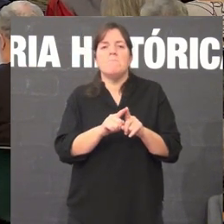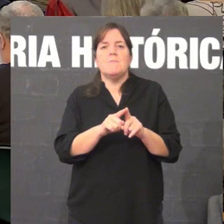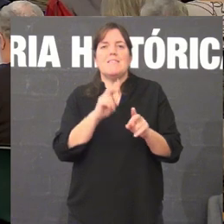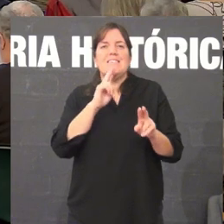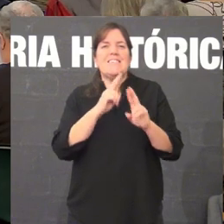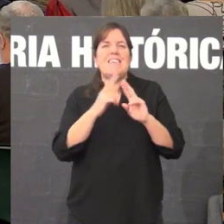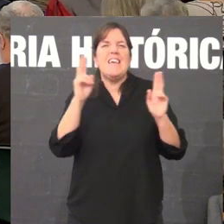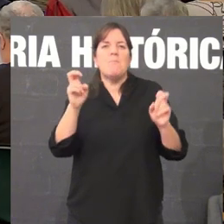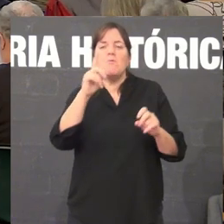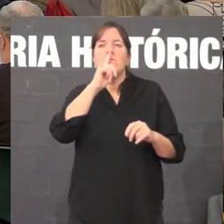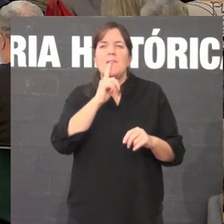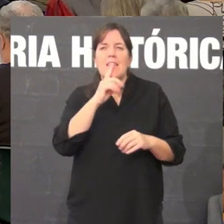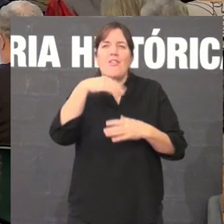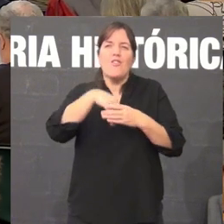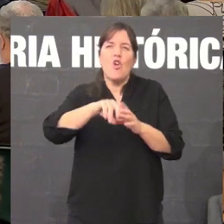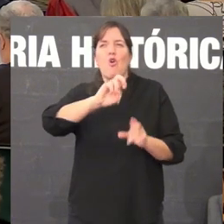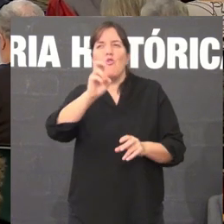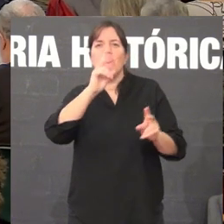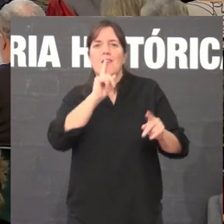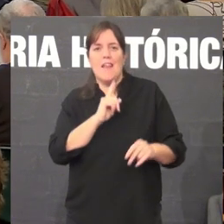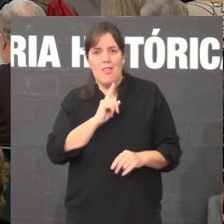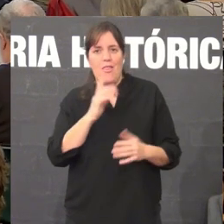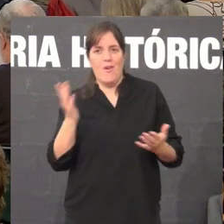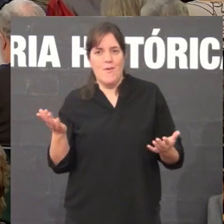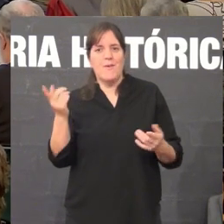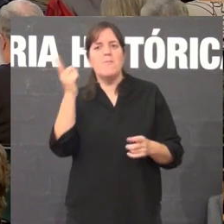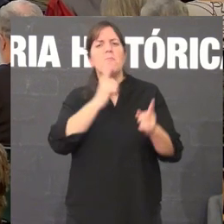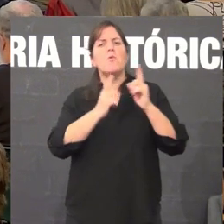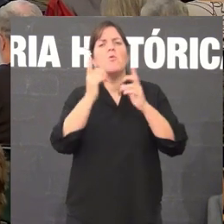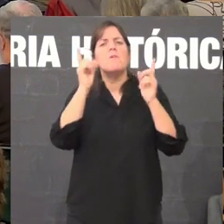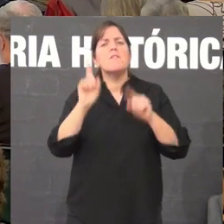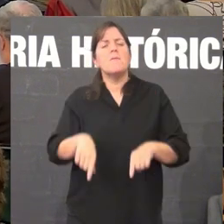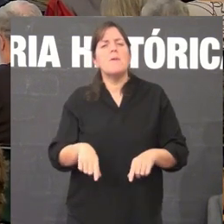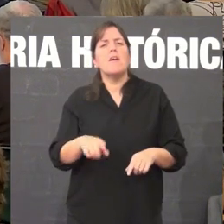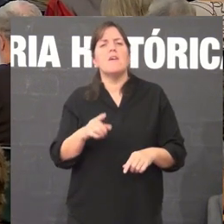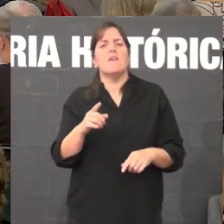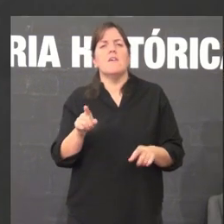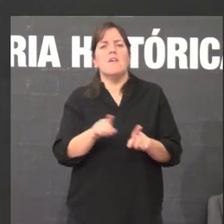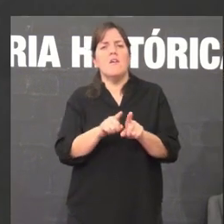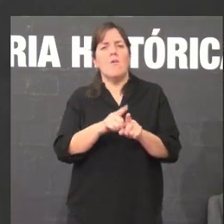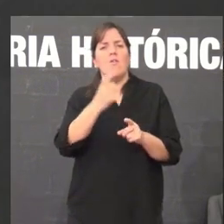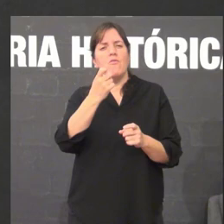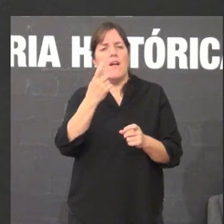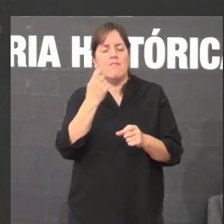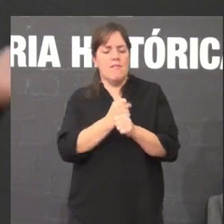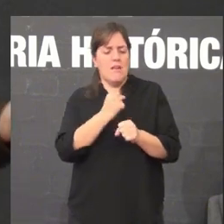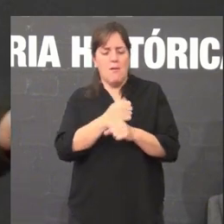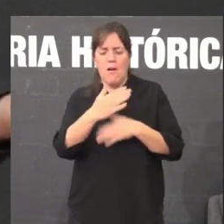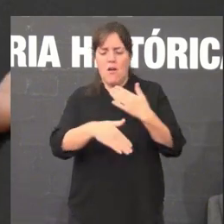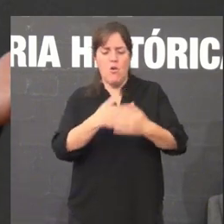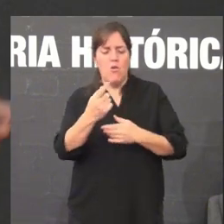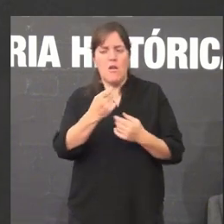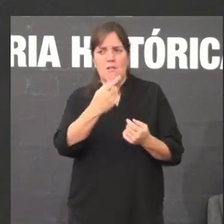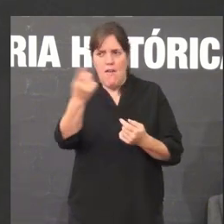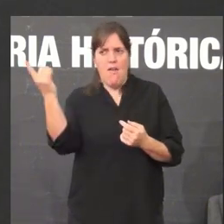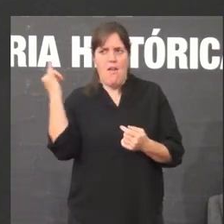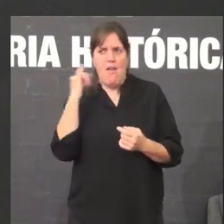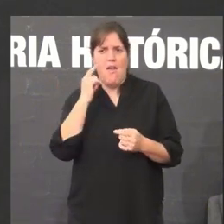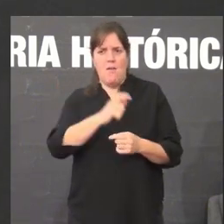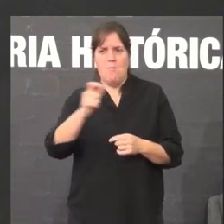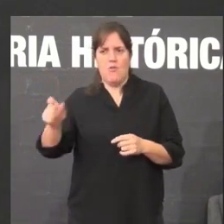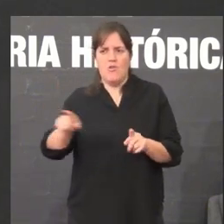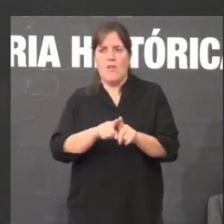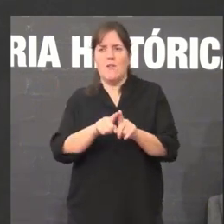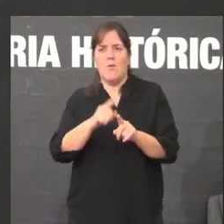de outro silencio. E preocupa-me tamén todo o traballo que hai ainda por facer, aquí están as persoas que ainda seguides